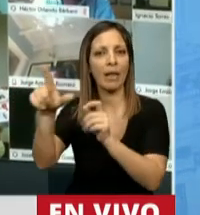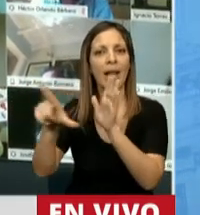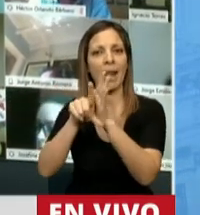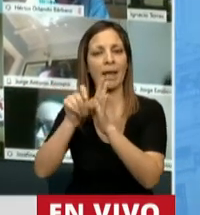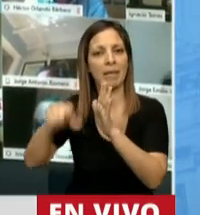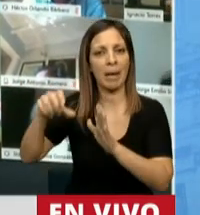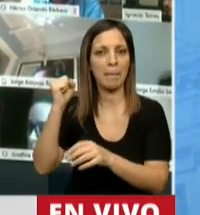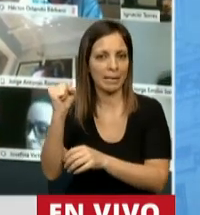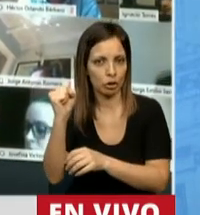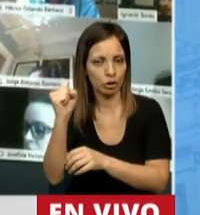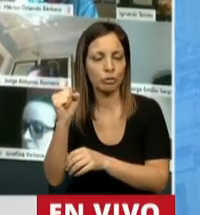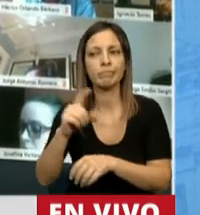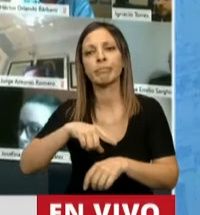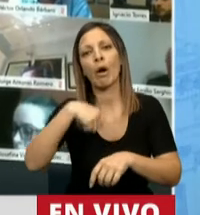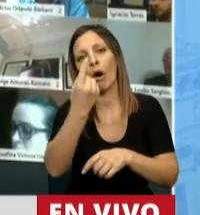argentina,